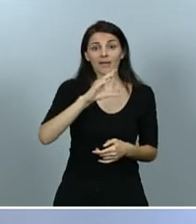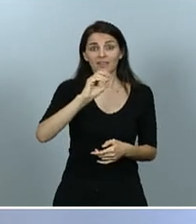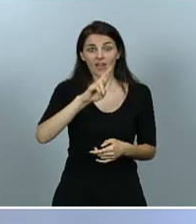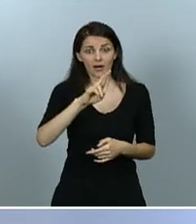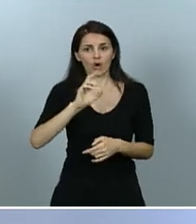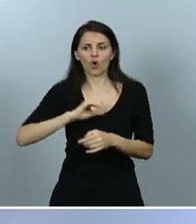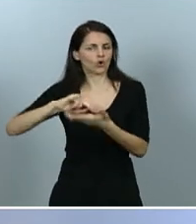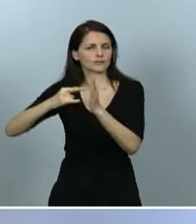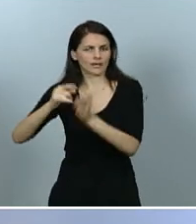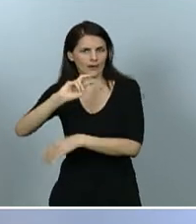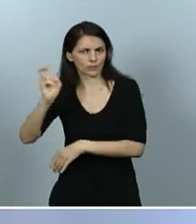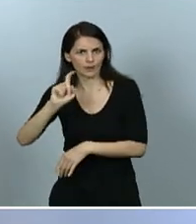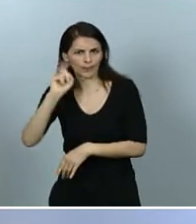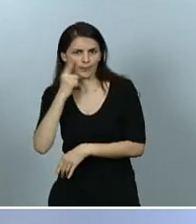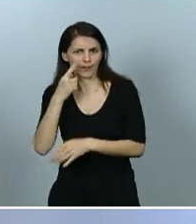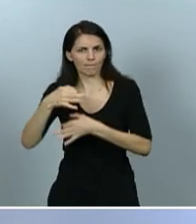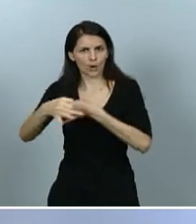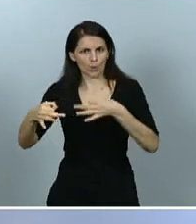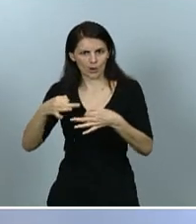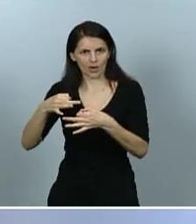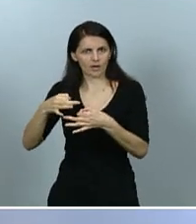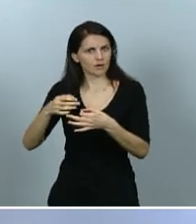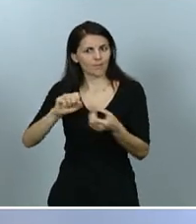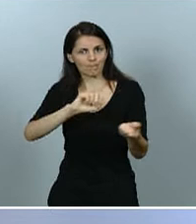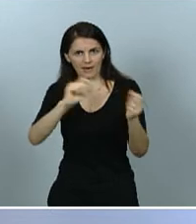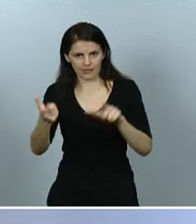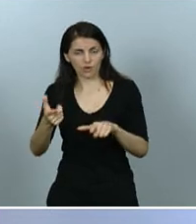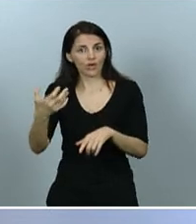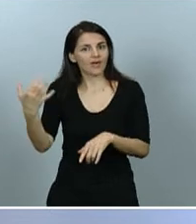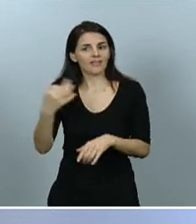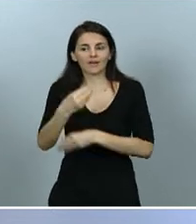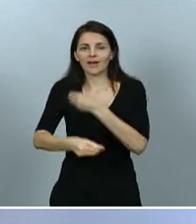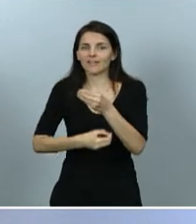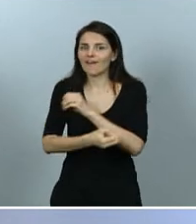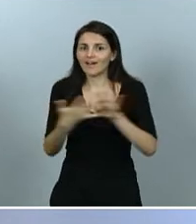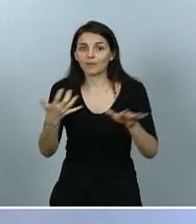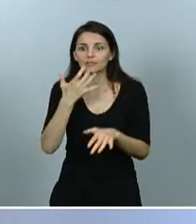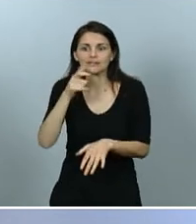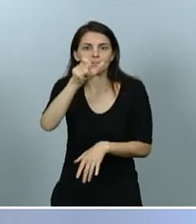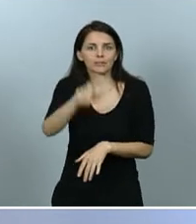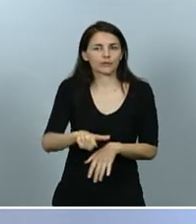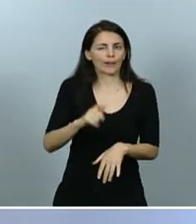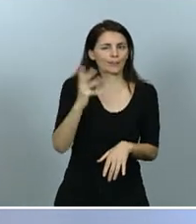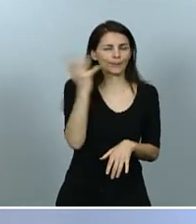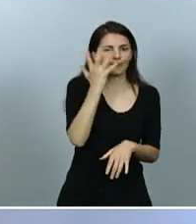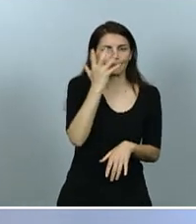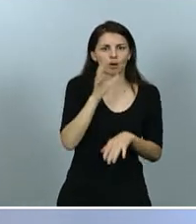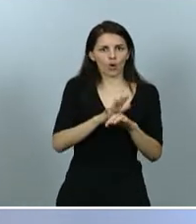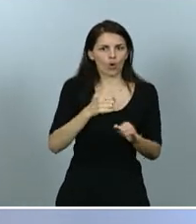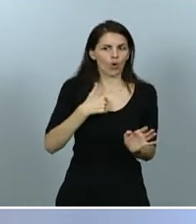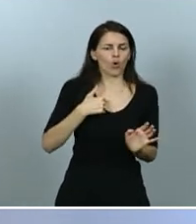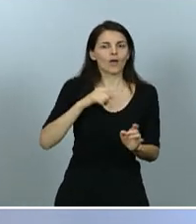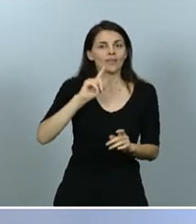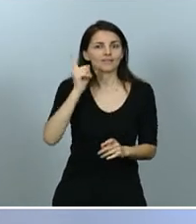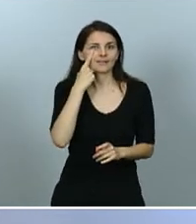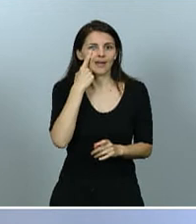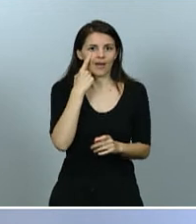diagnóstico molecular similar tan pronto como sea posible en aquellos casos que se detecten precozmente en toda la red de atención primaria y